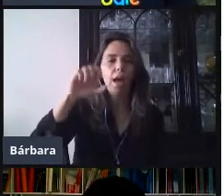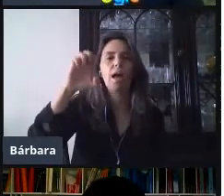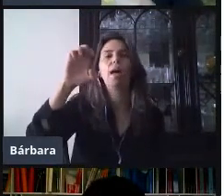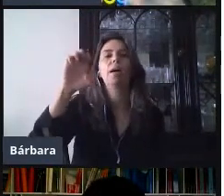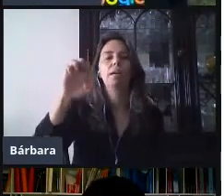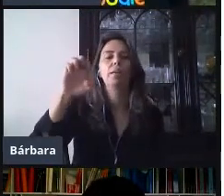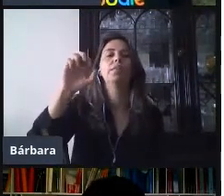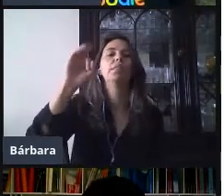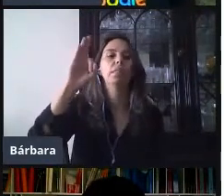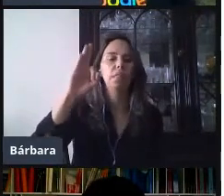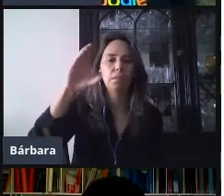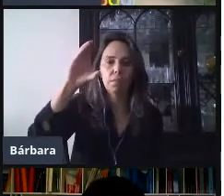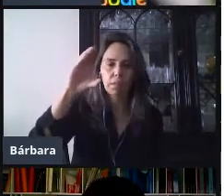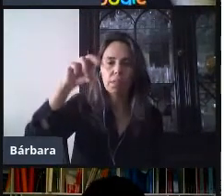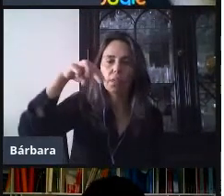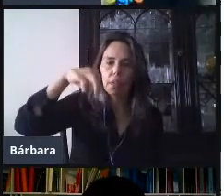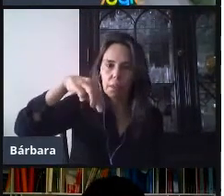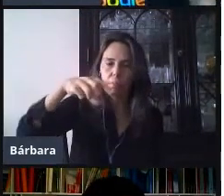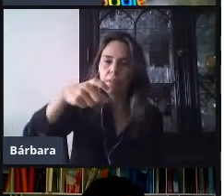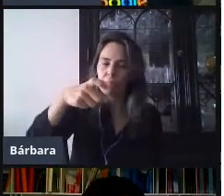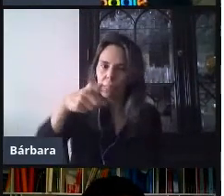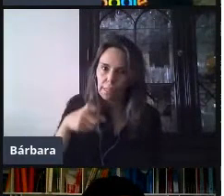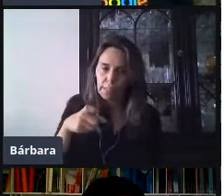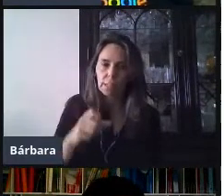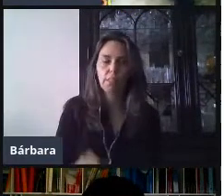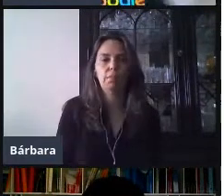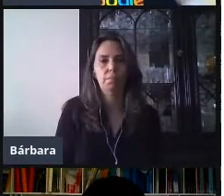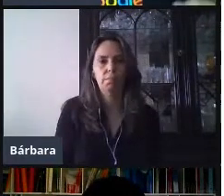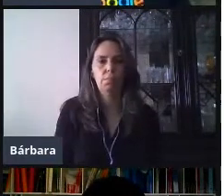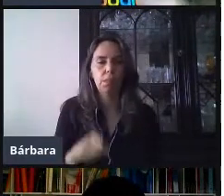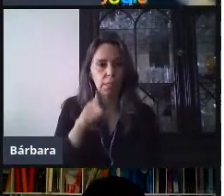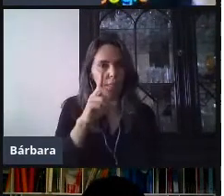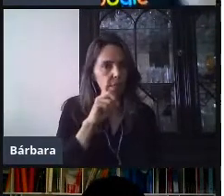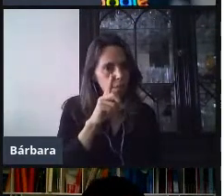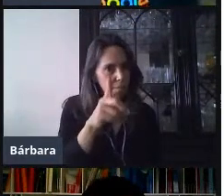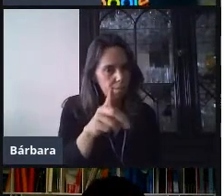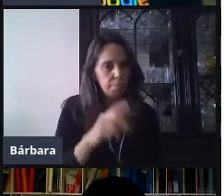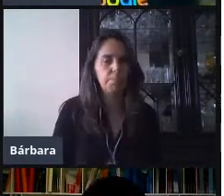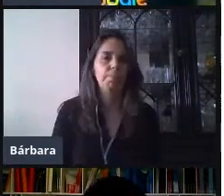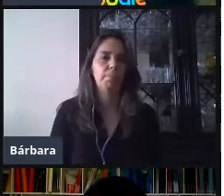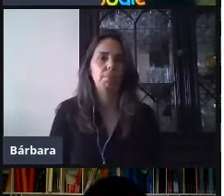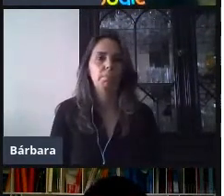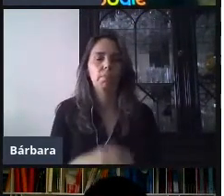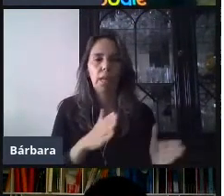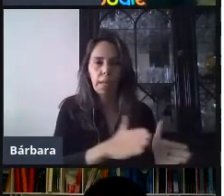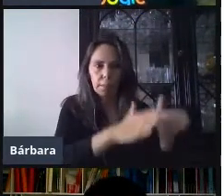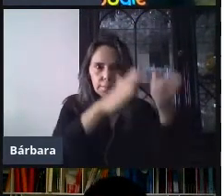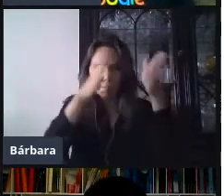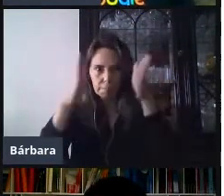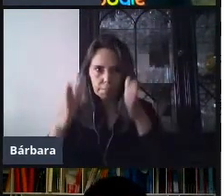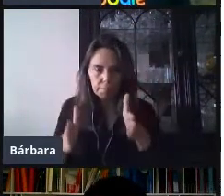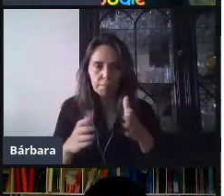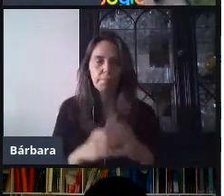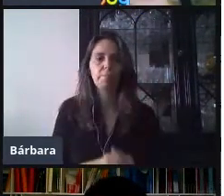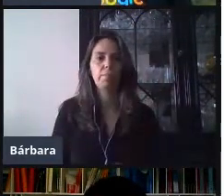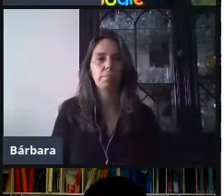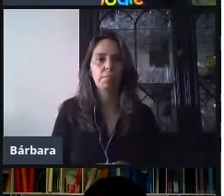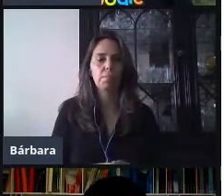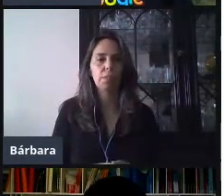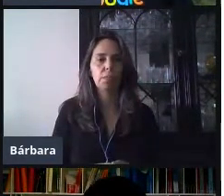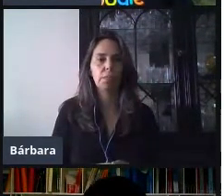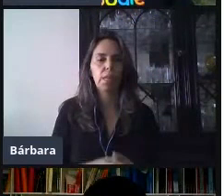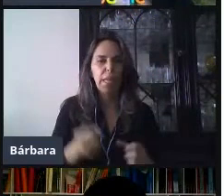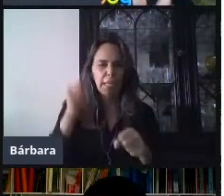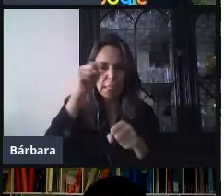.gov.mx. Entonces, bueno, tenemos esta pantalla. Vamos a pasar a la siguiente pantalla. Si fueran de secundarias